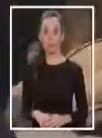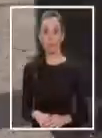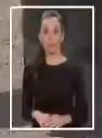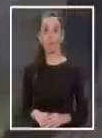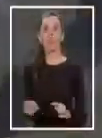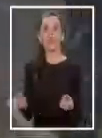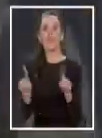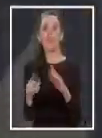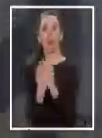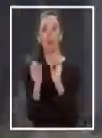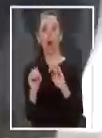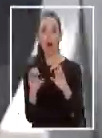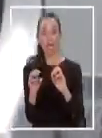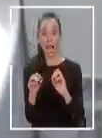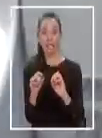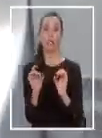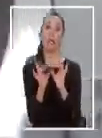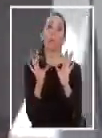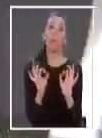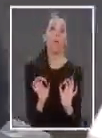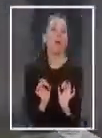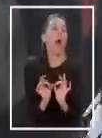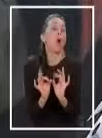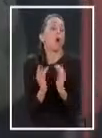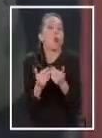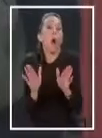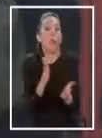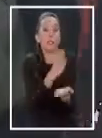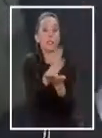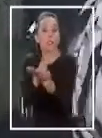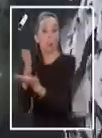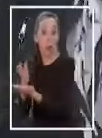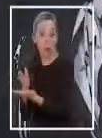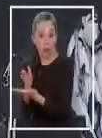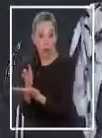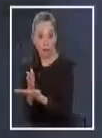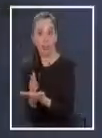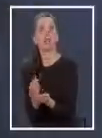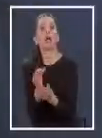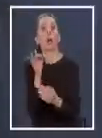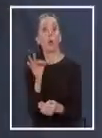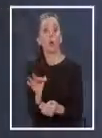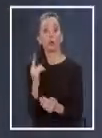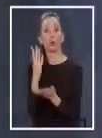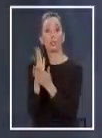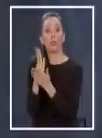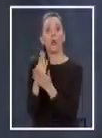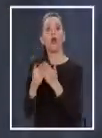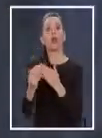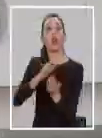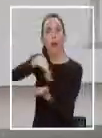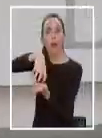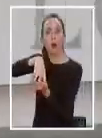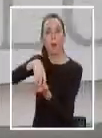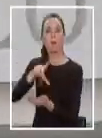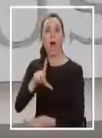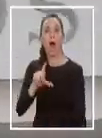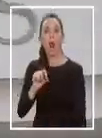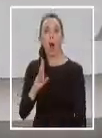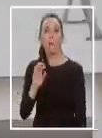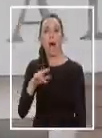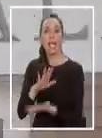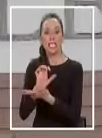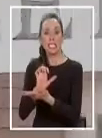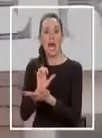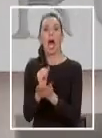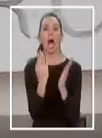Con la vuelta a clases, esto podía pasar en cualquier establecimiento educacional. Y ocurrió en uno de Lobarnechea, el colegio Los